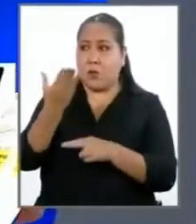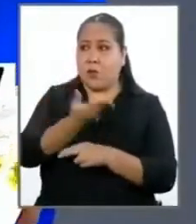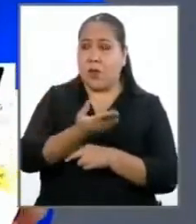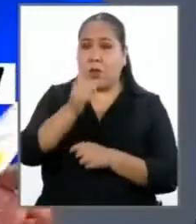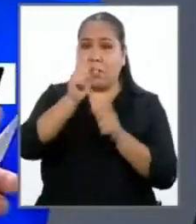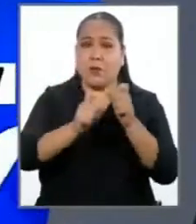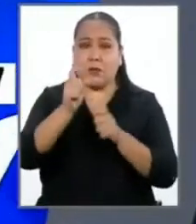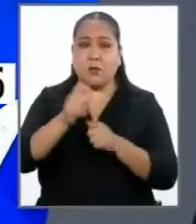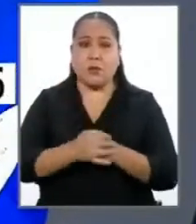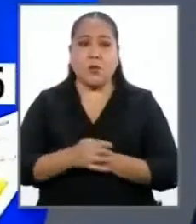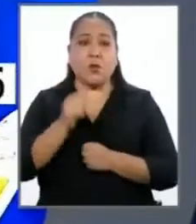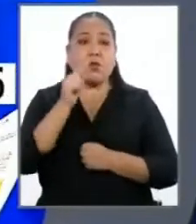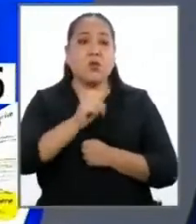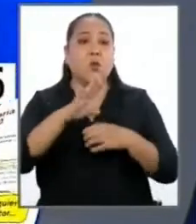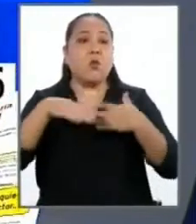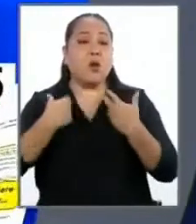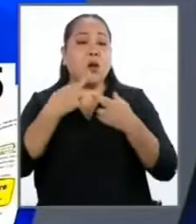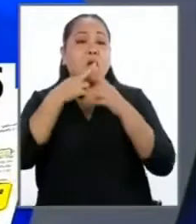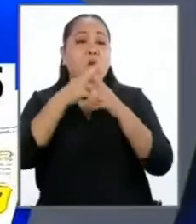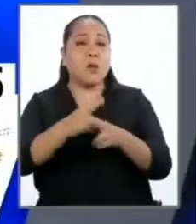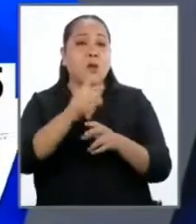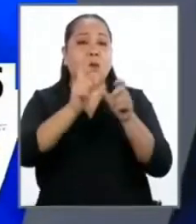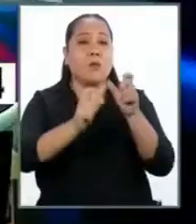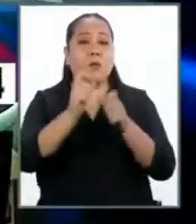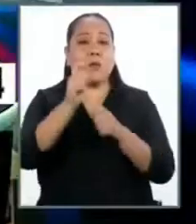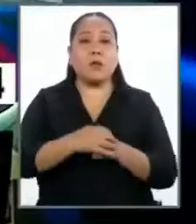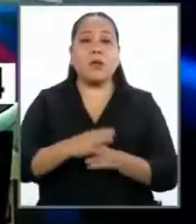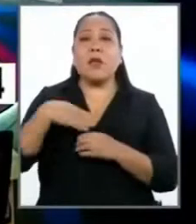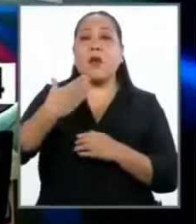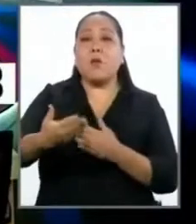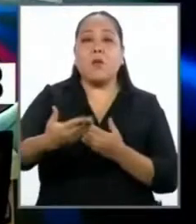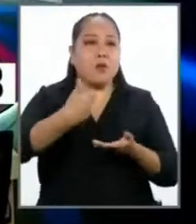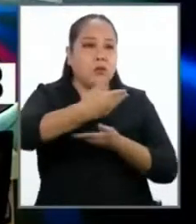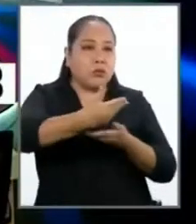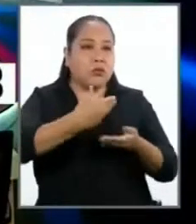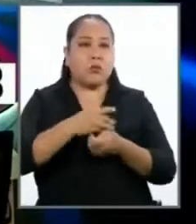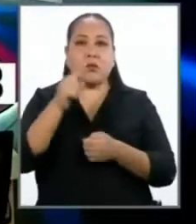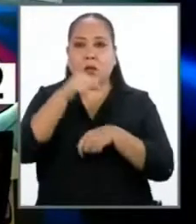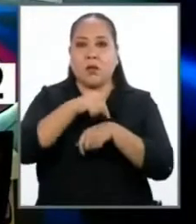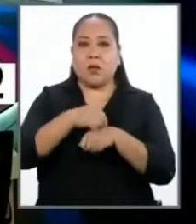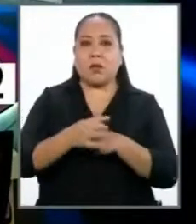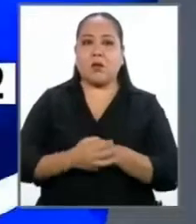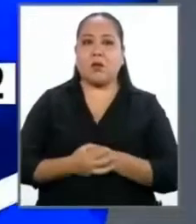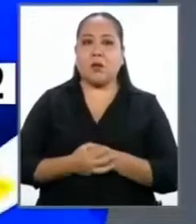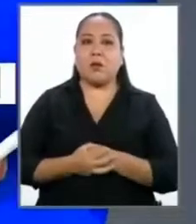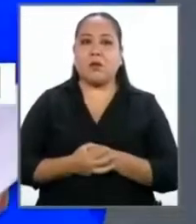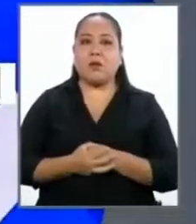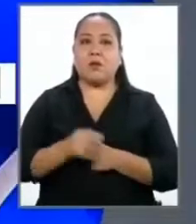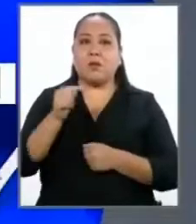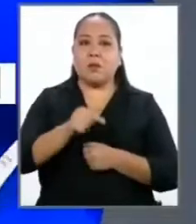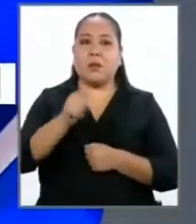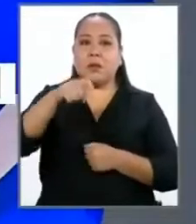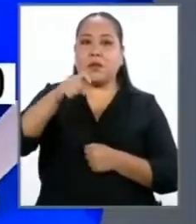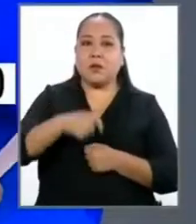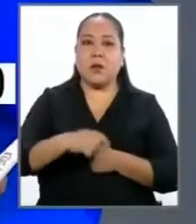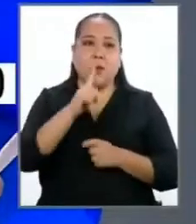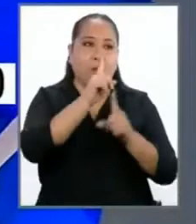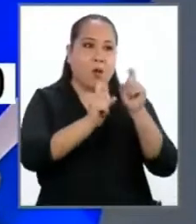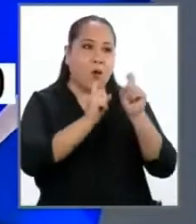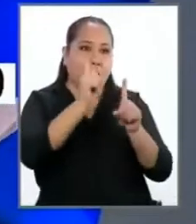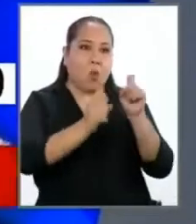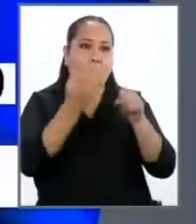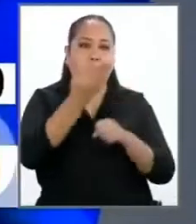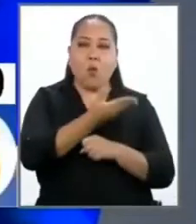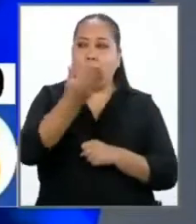respondiendo al ciudadano. Usted puede responder al ciudadano y luego hacer la interpelación si tiene el tiempo. Pero justamente tenemos que hacerle las